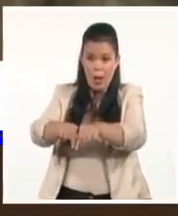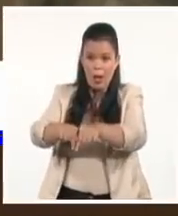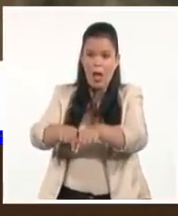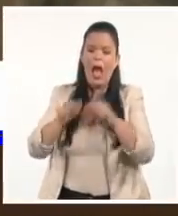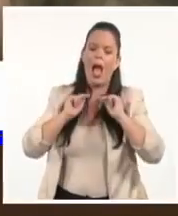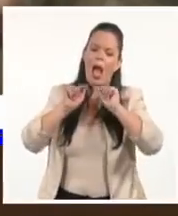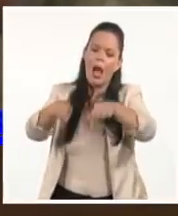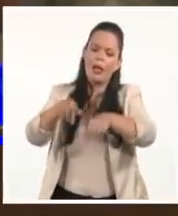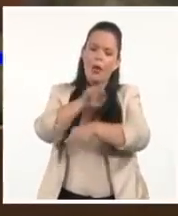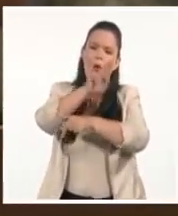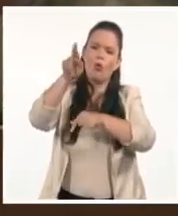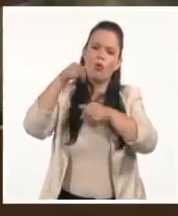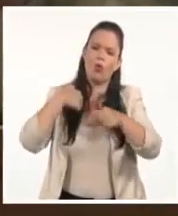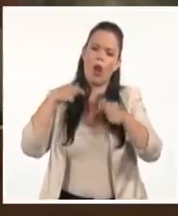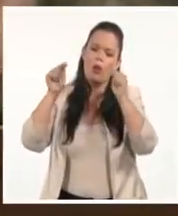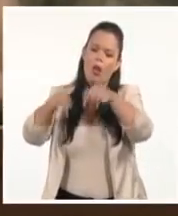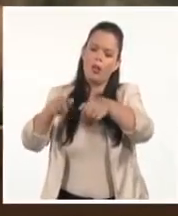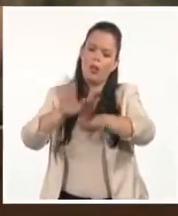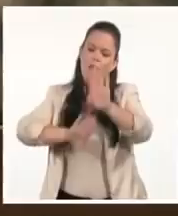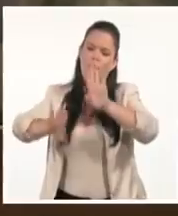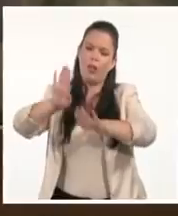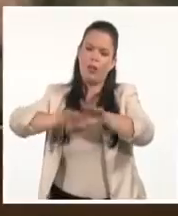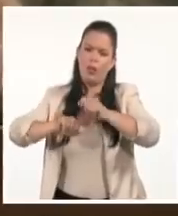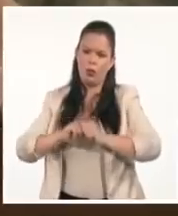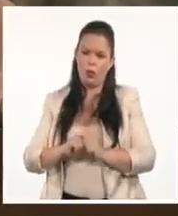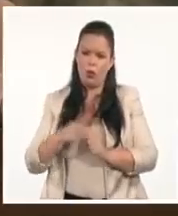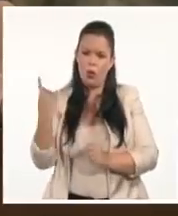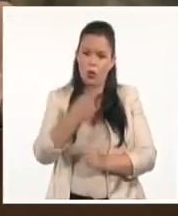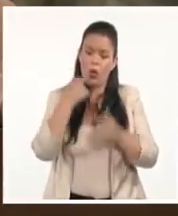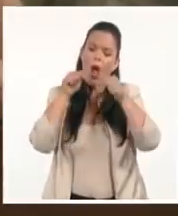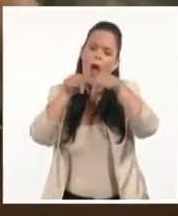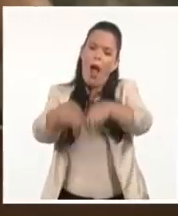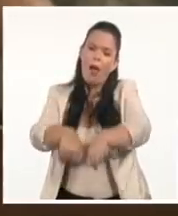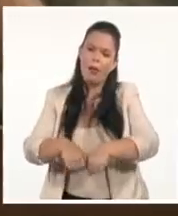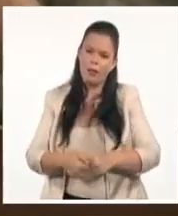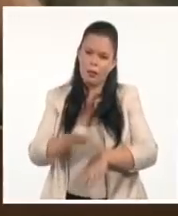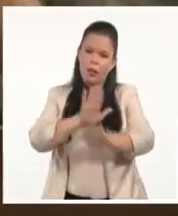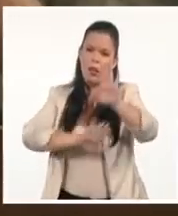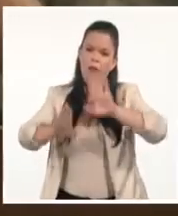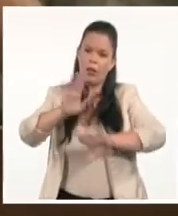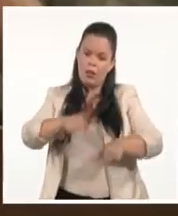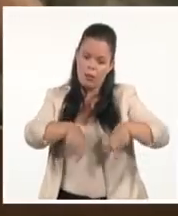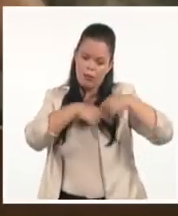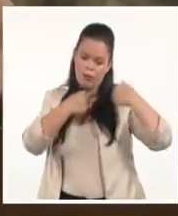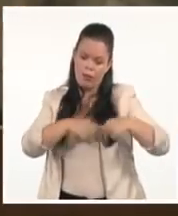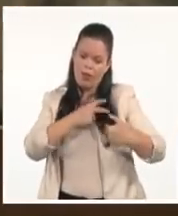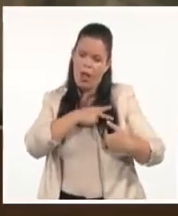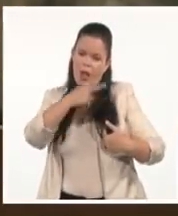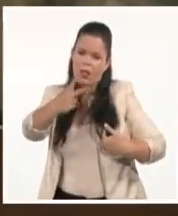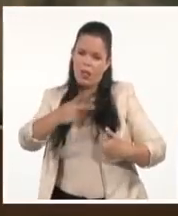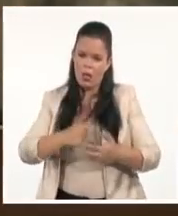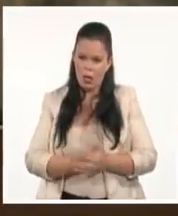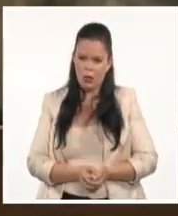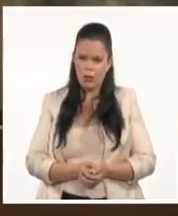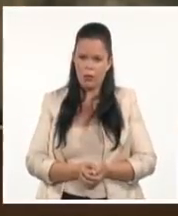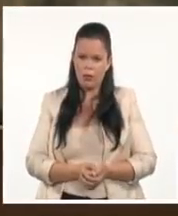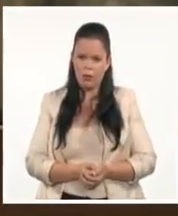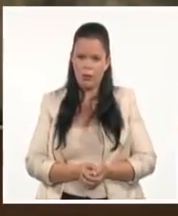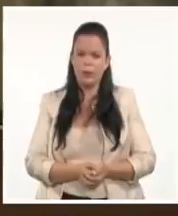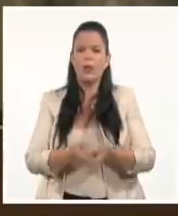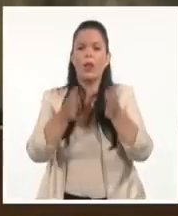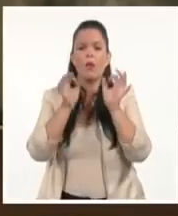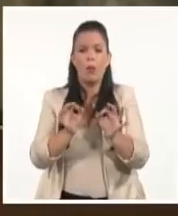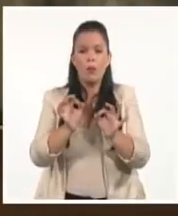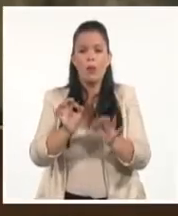días. Y enfrentarla con decisión, con firmeza, con valentía. Como dije en el informe, en el